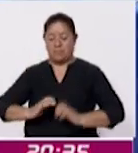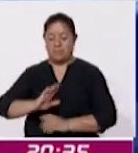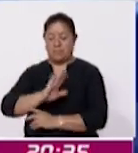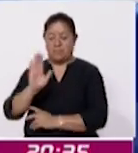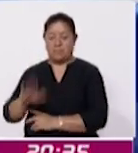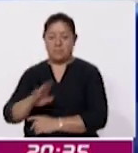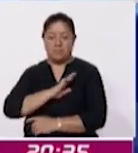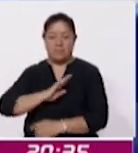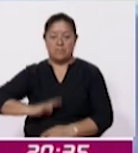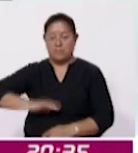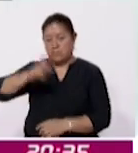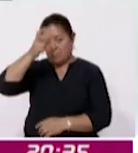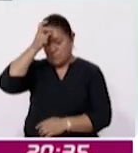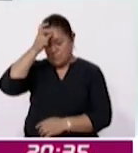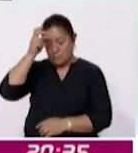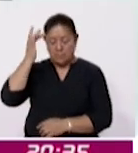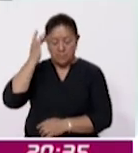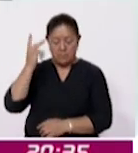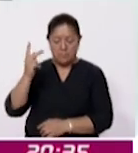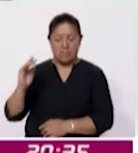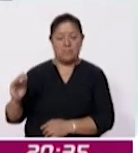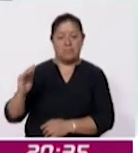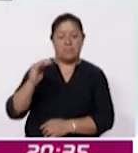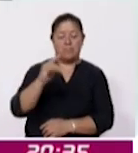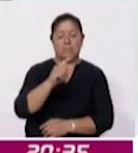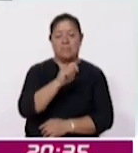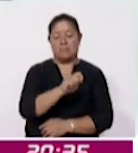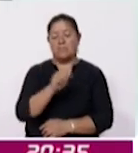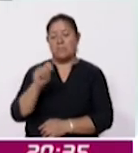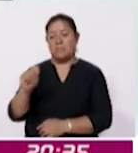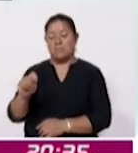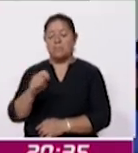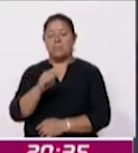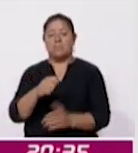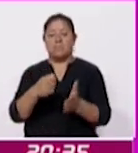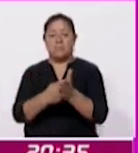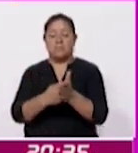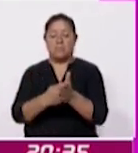los municipios de Tenancingo, San Pablo del Monte, Tepetitla y Tlaxco.